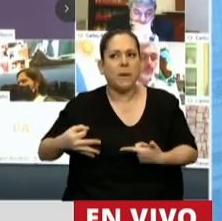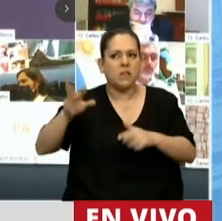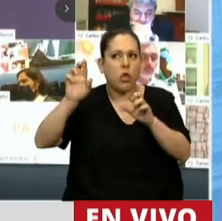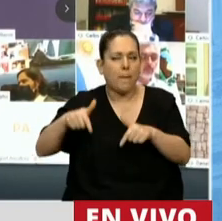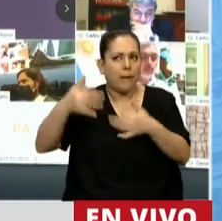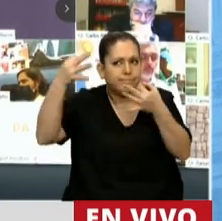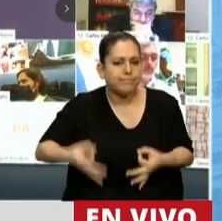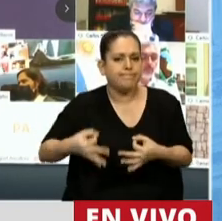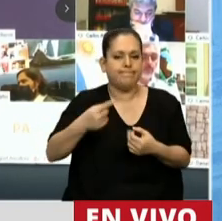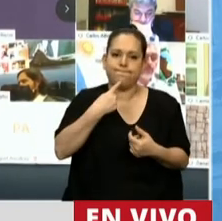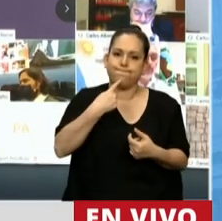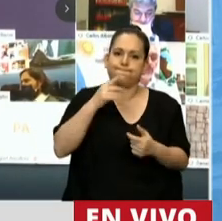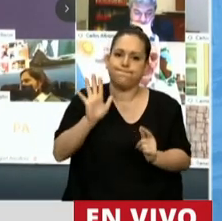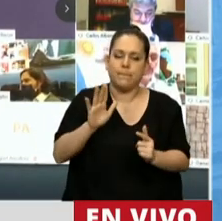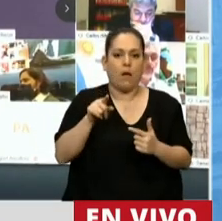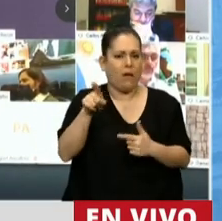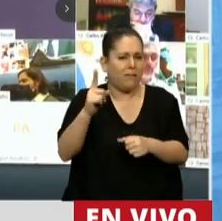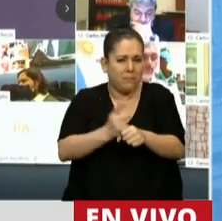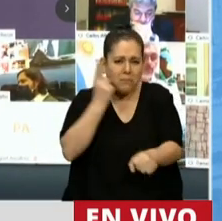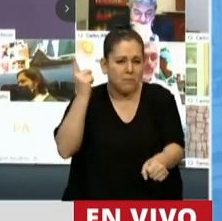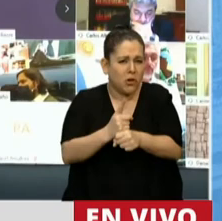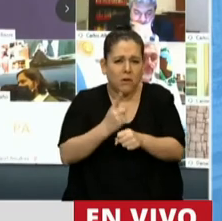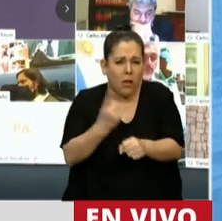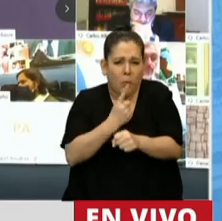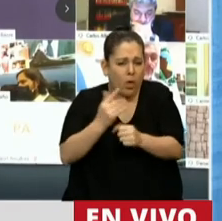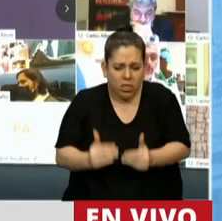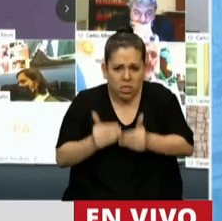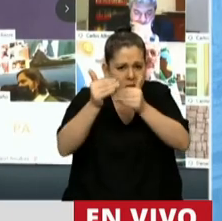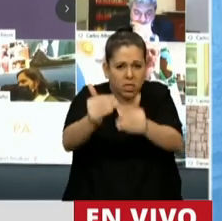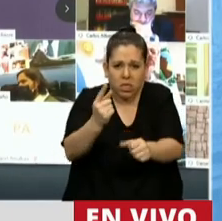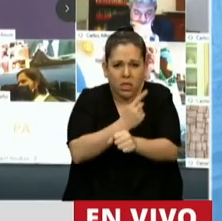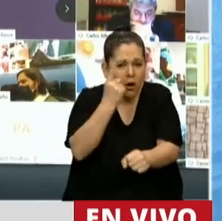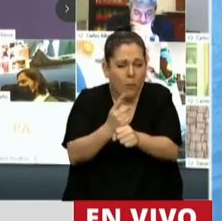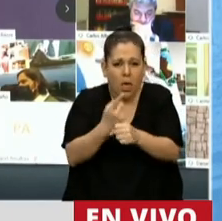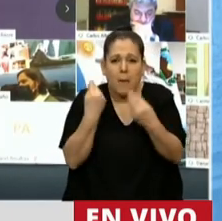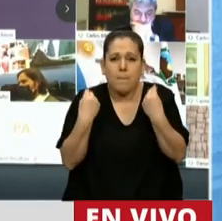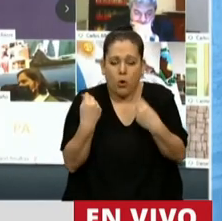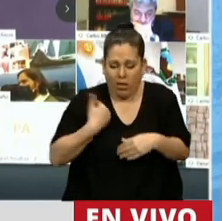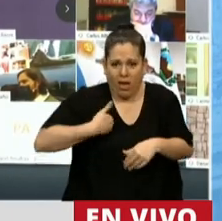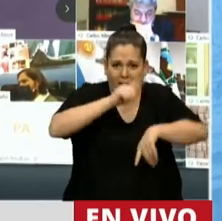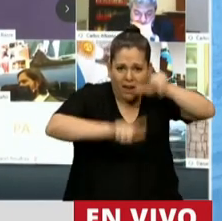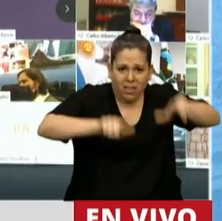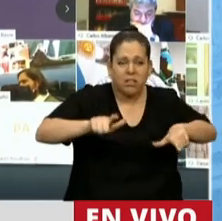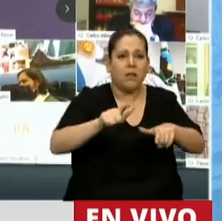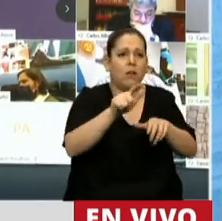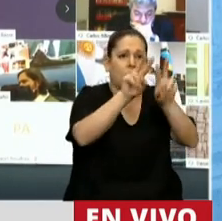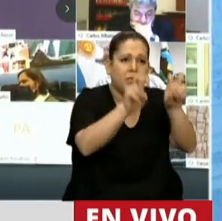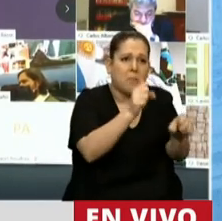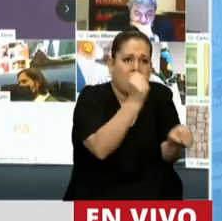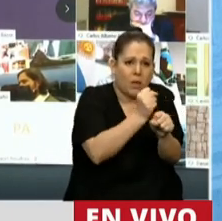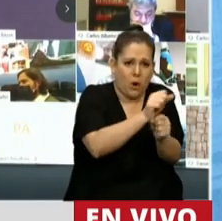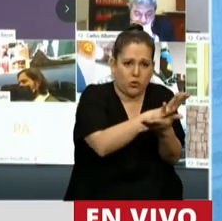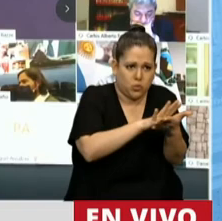Es absolutamente impostergable que los argentinos, para resolver la cuestión del trabajo, para resolver la cuestión de la